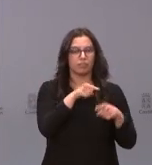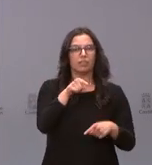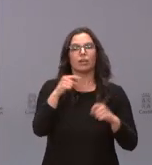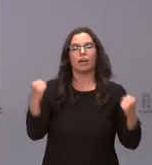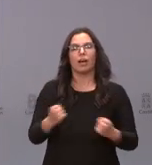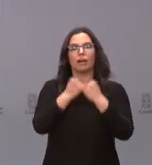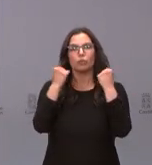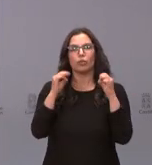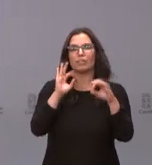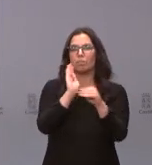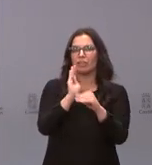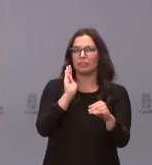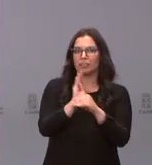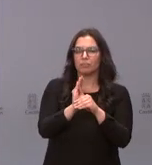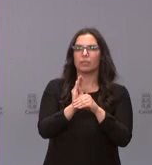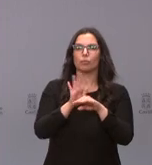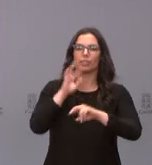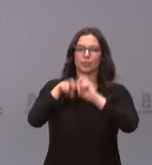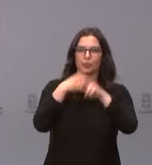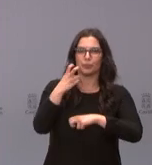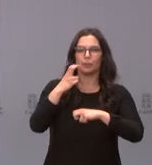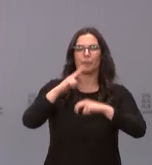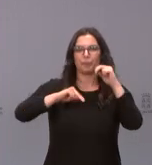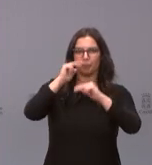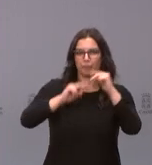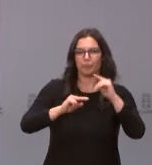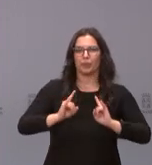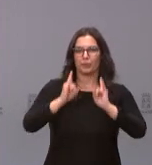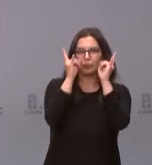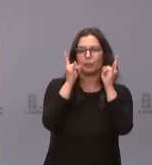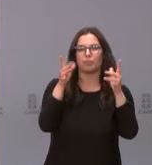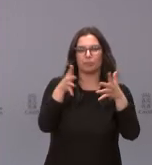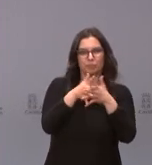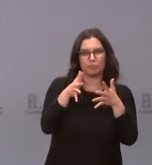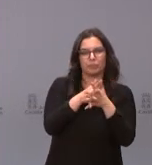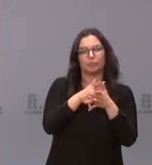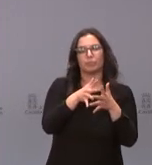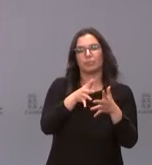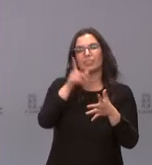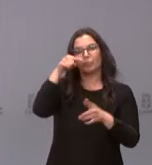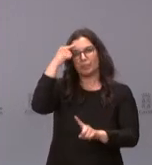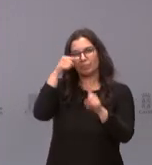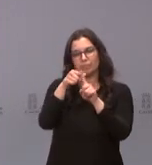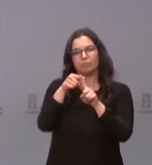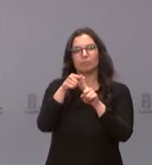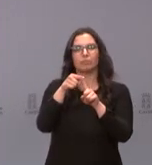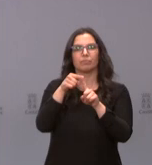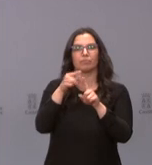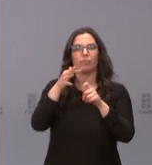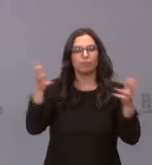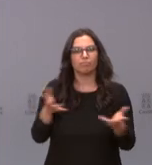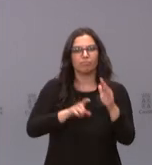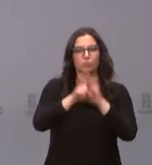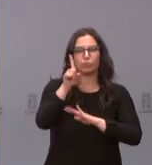mantenimiento y rehabilitación de infraestructuras y al equipamiento y encaminadas también a favorecer el avance científico y